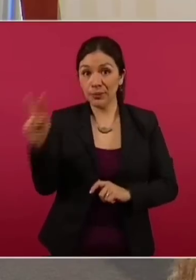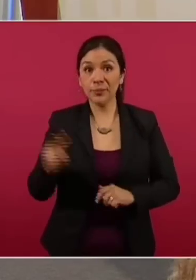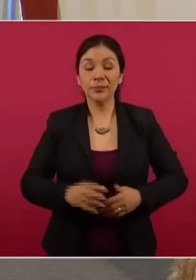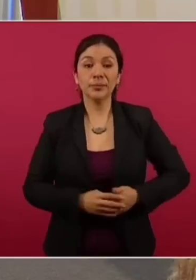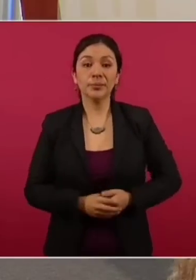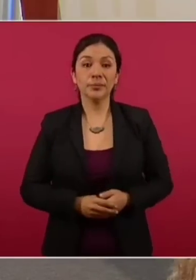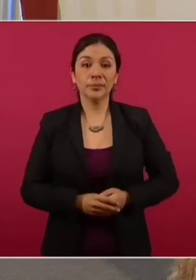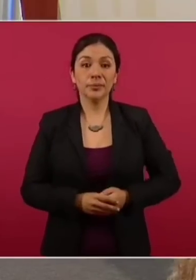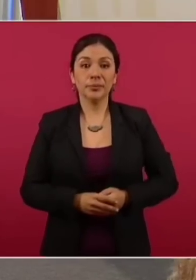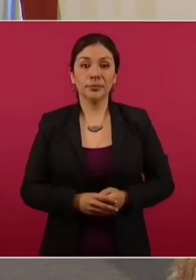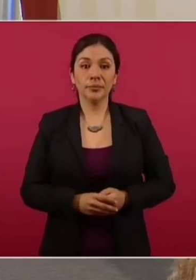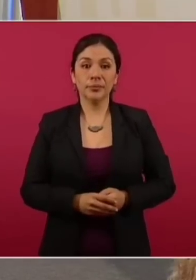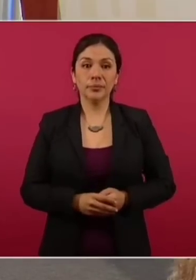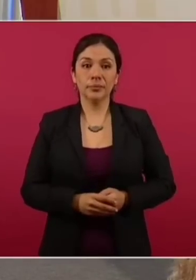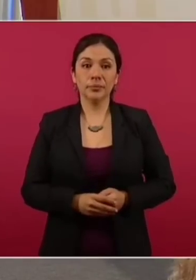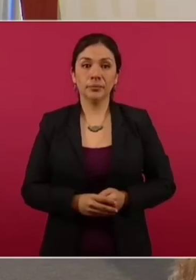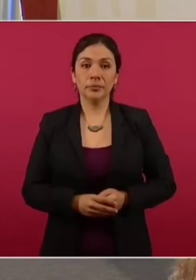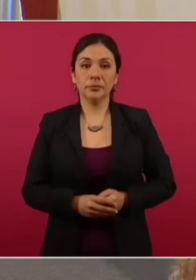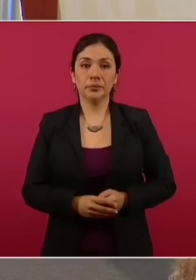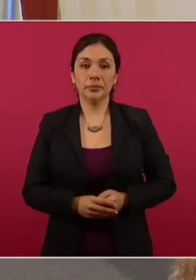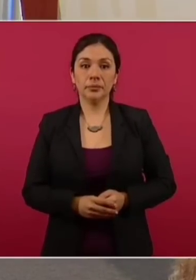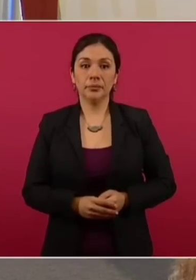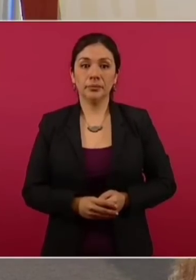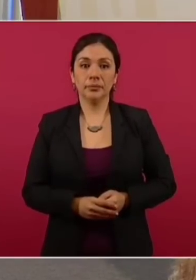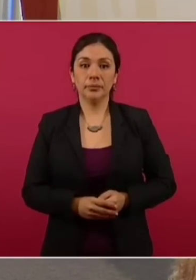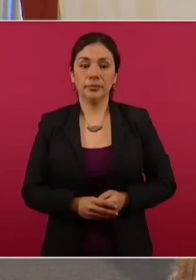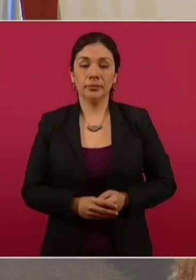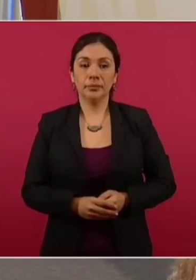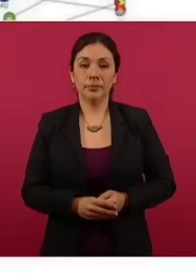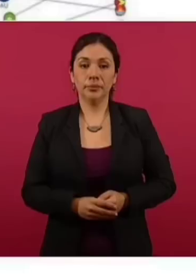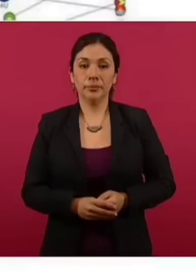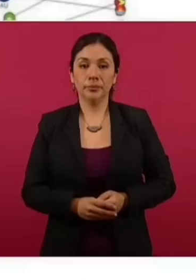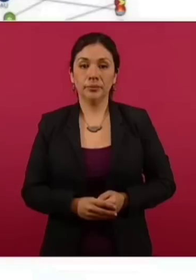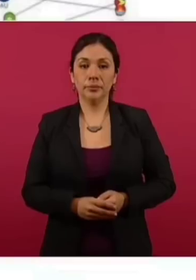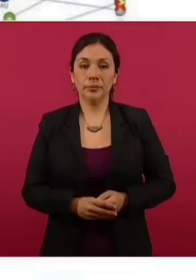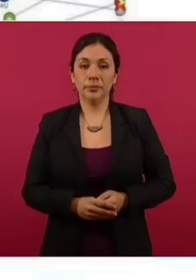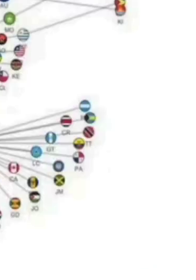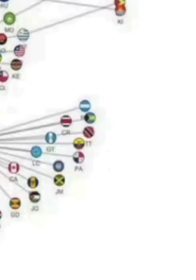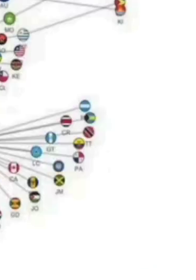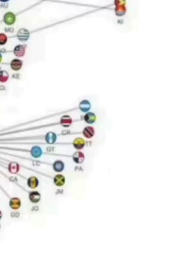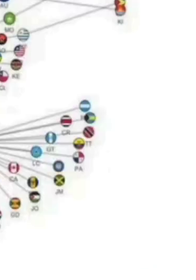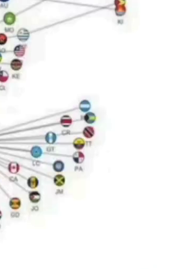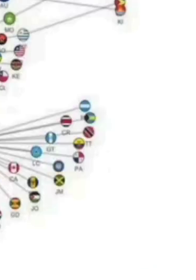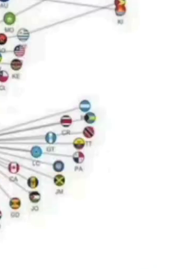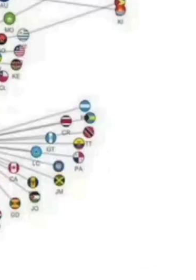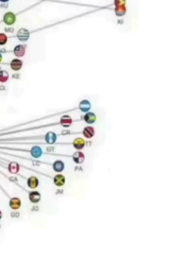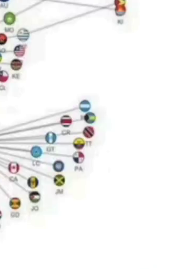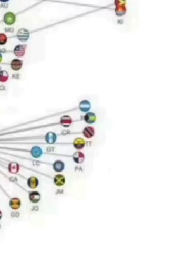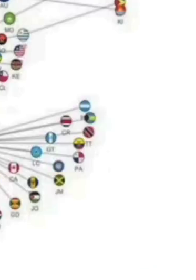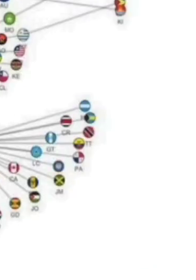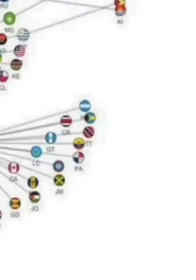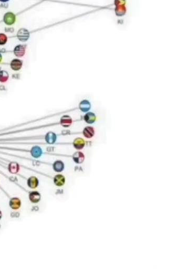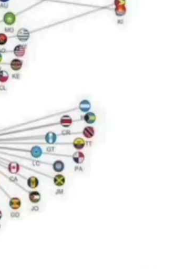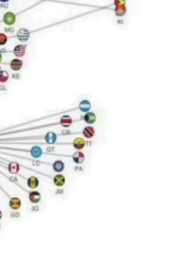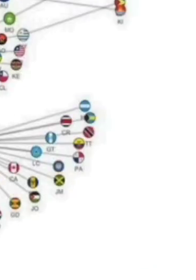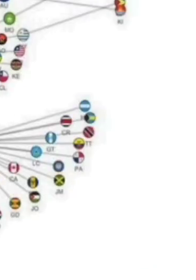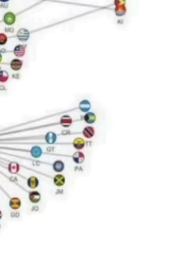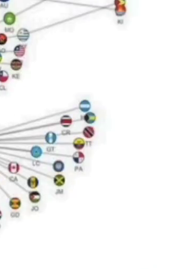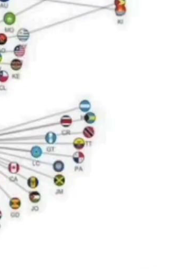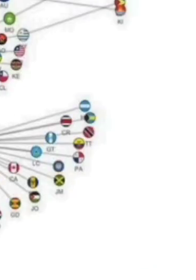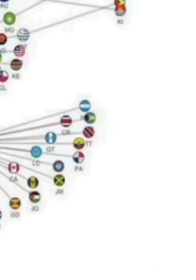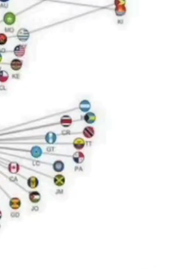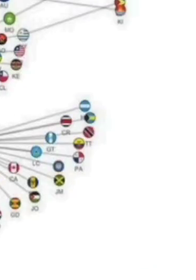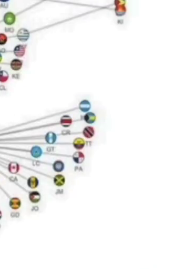miren esto.